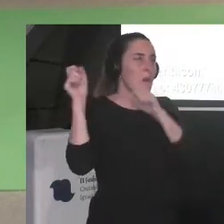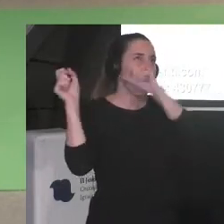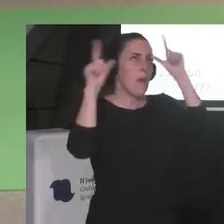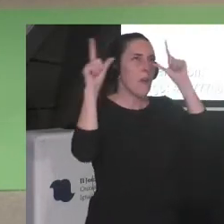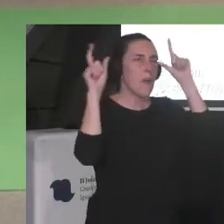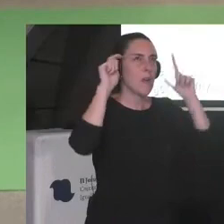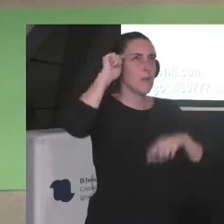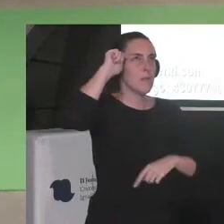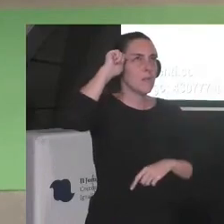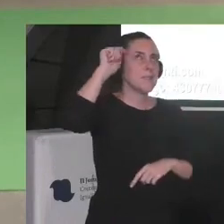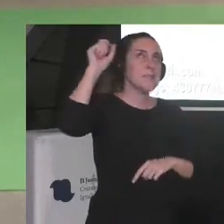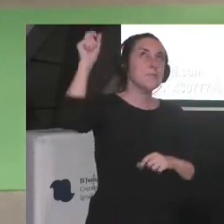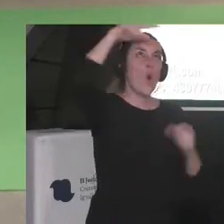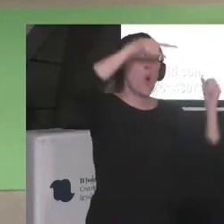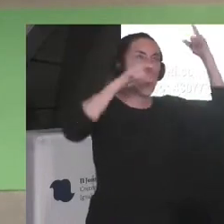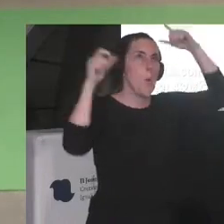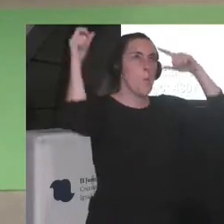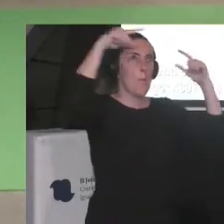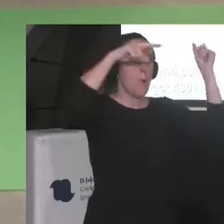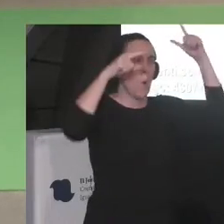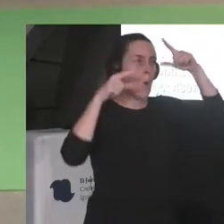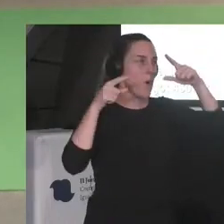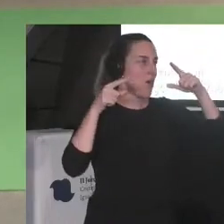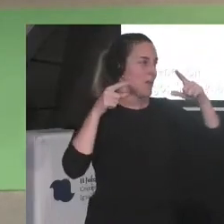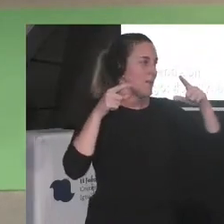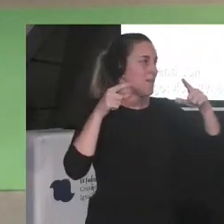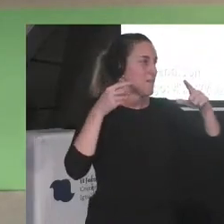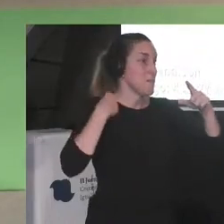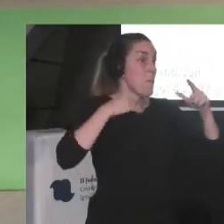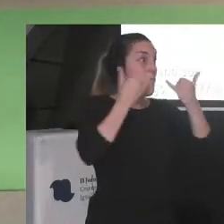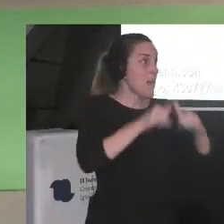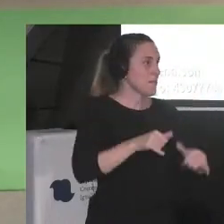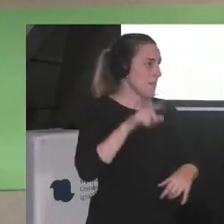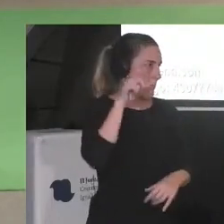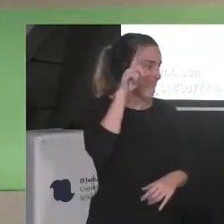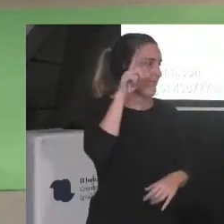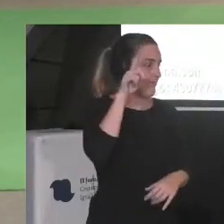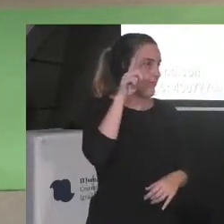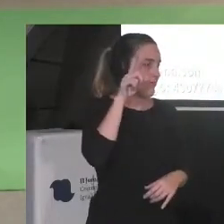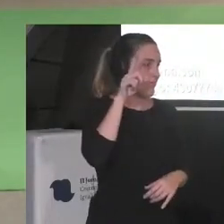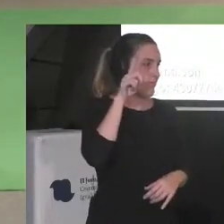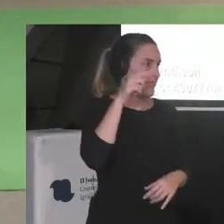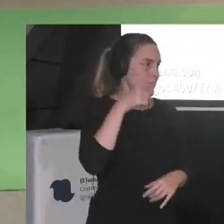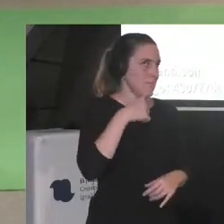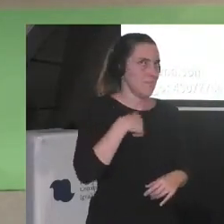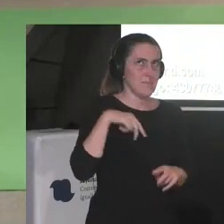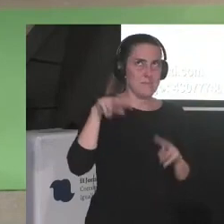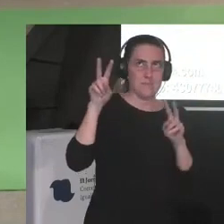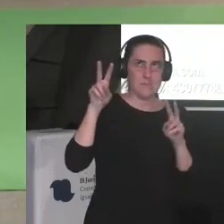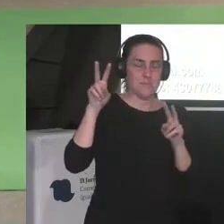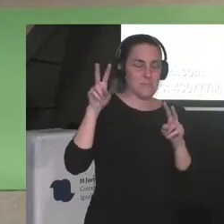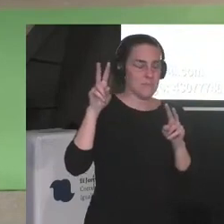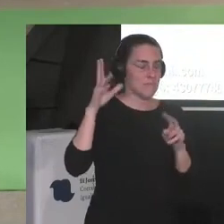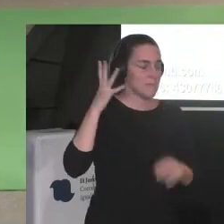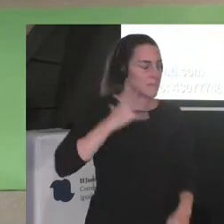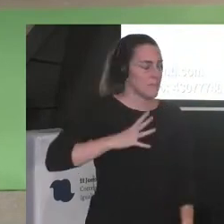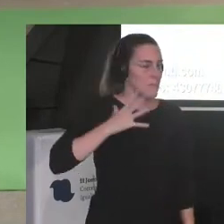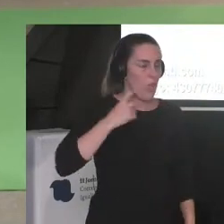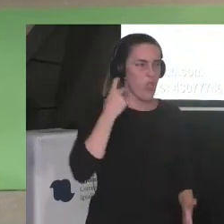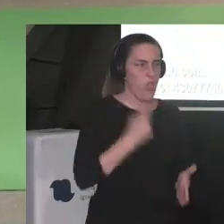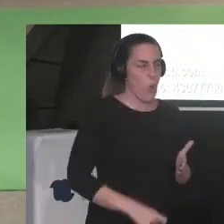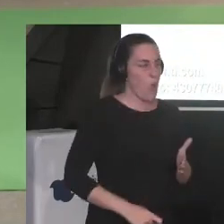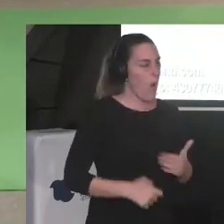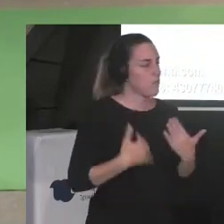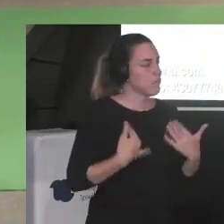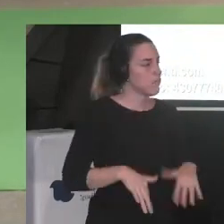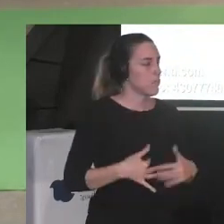Carabanchel porque es ahí donde van a piruetear ¿no? es durísimo ¿no? este 12 de octubre